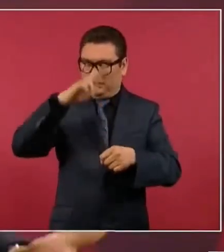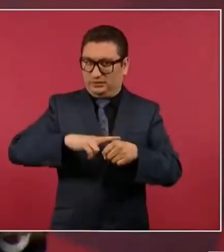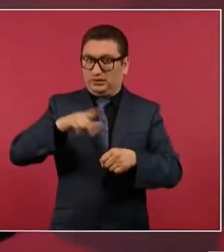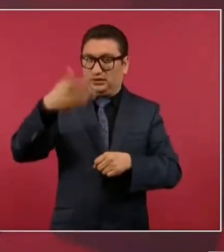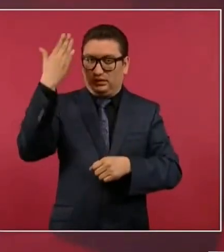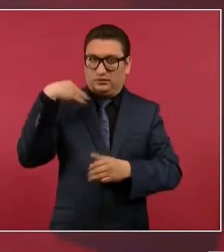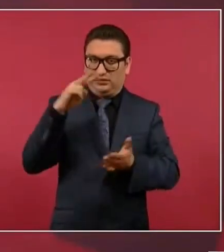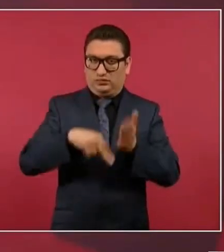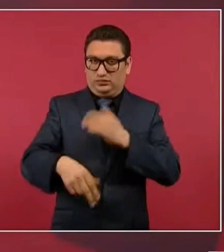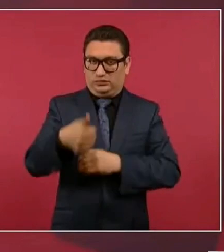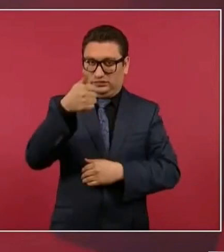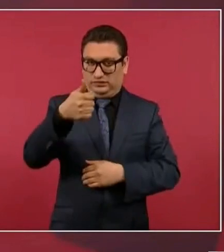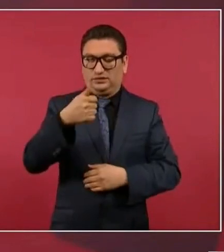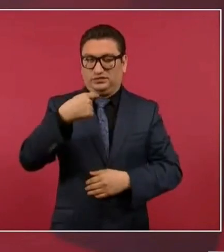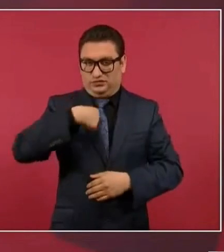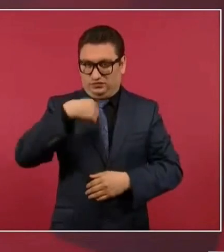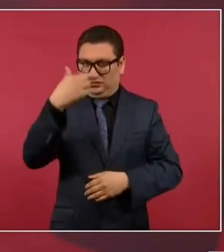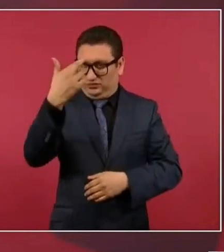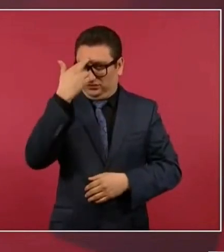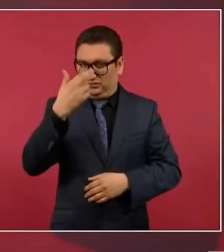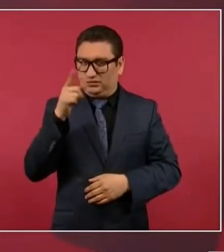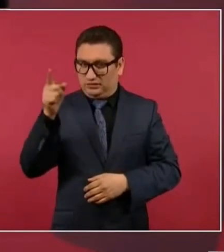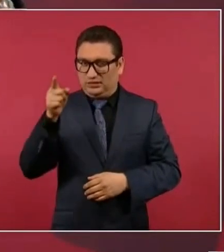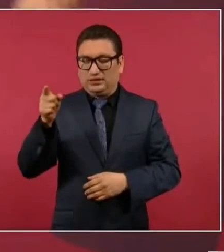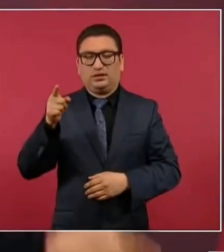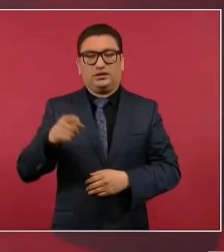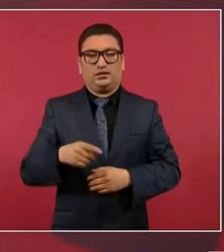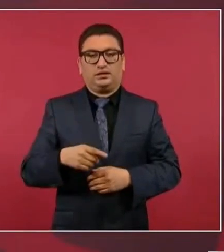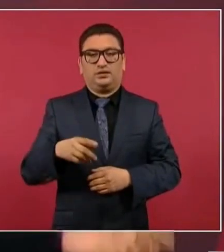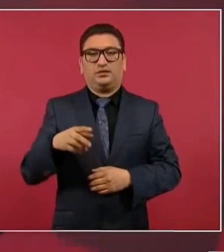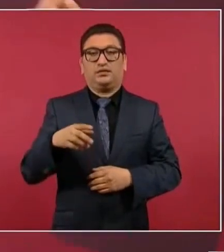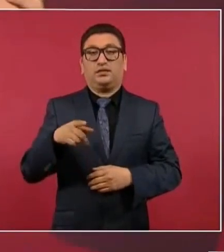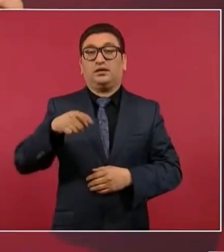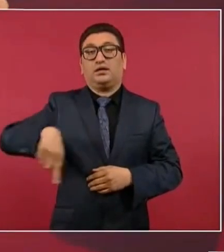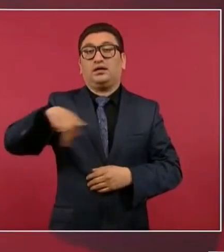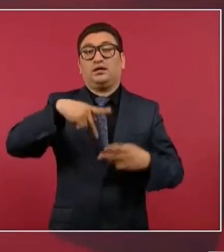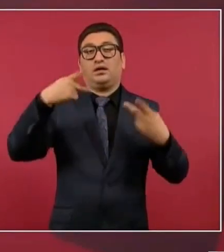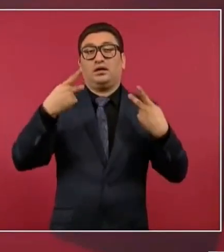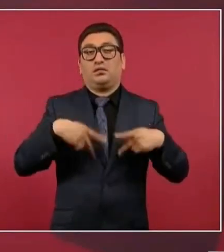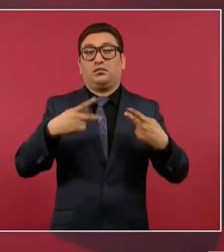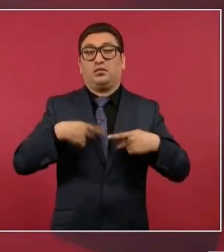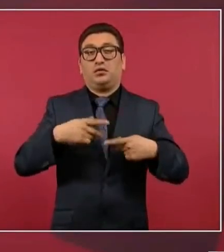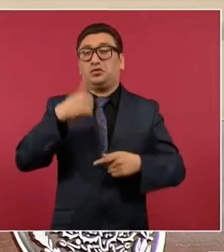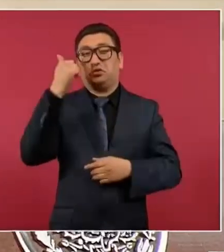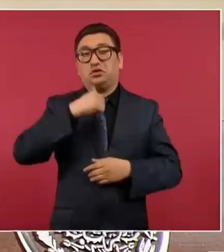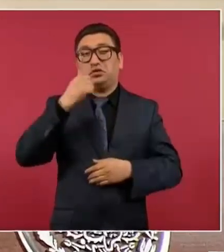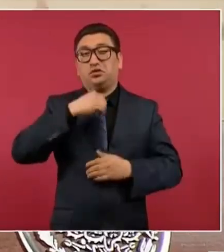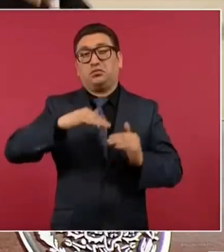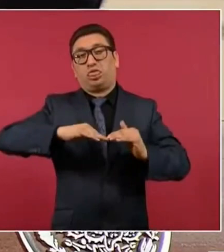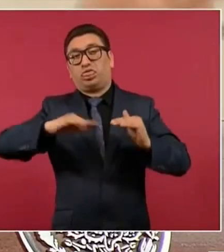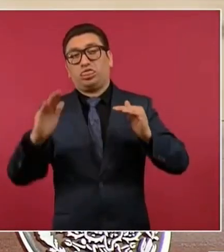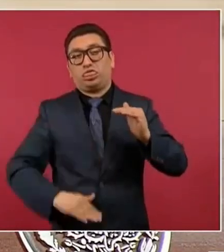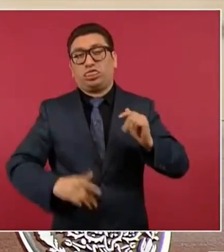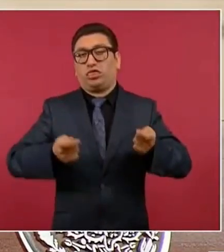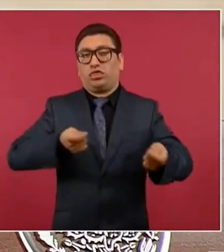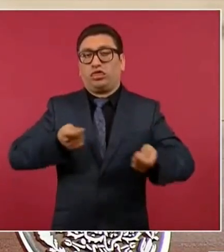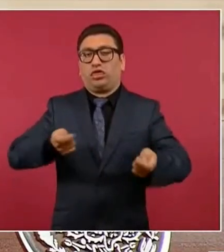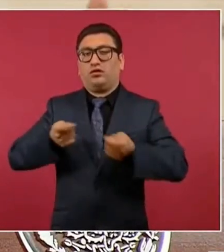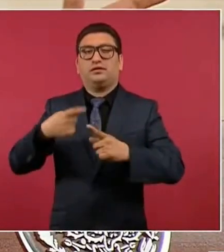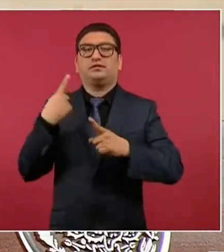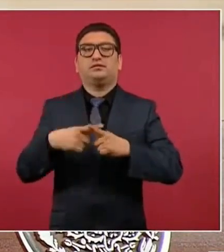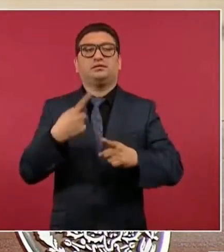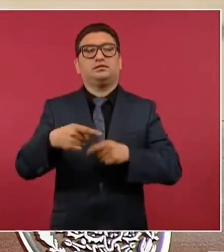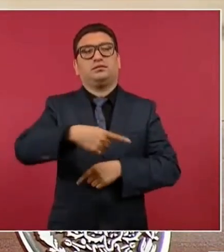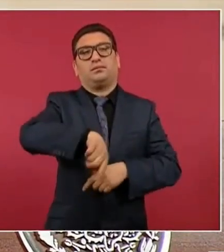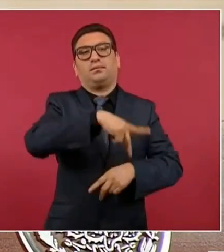2006 como tapetes de quienes hicieron el fraude